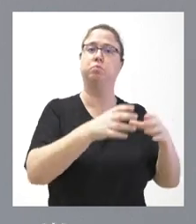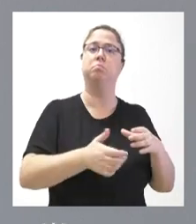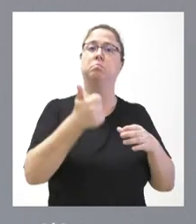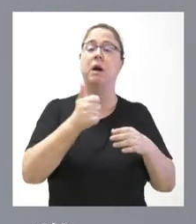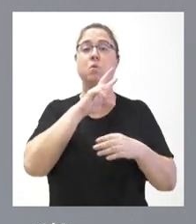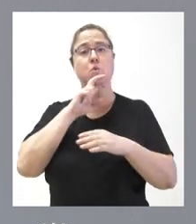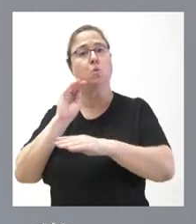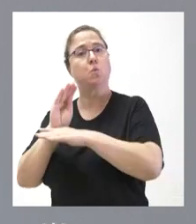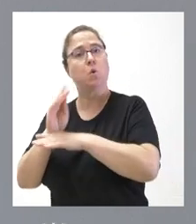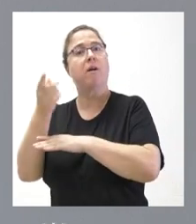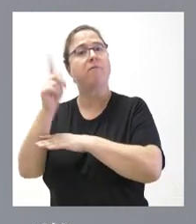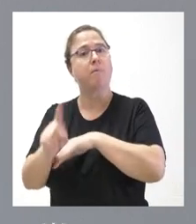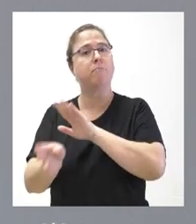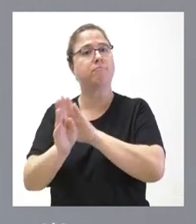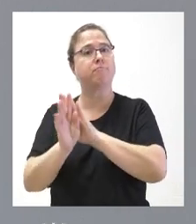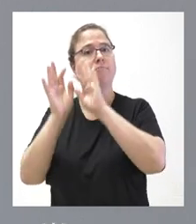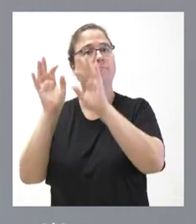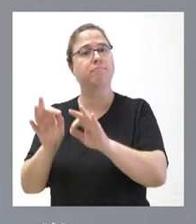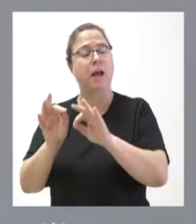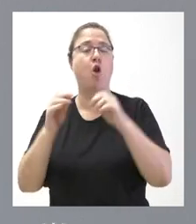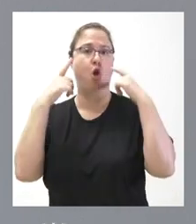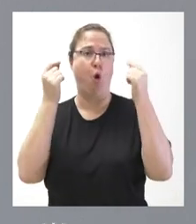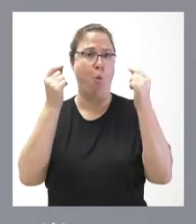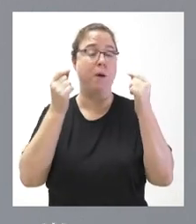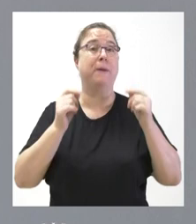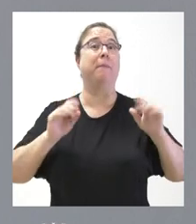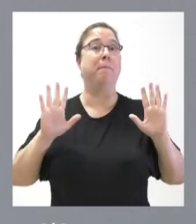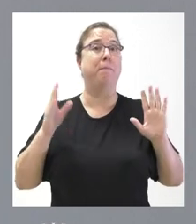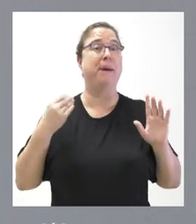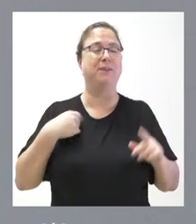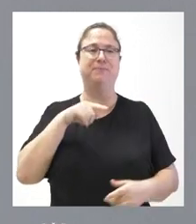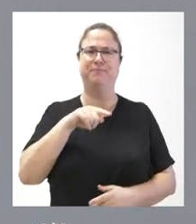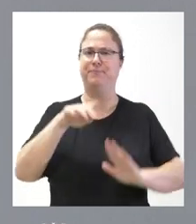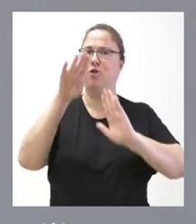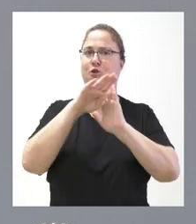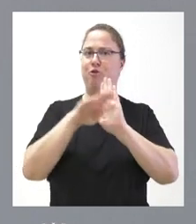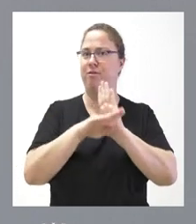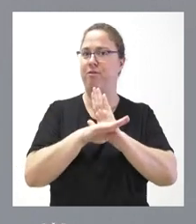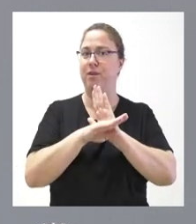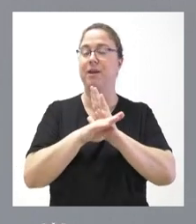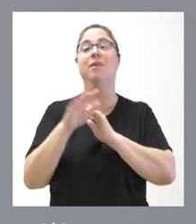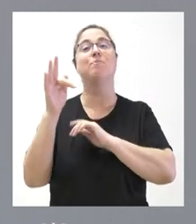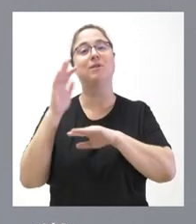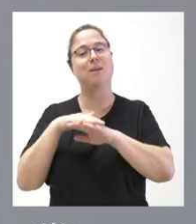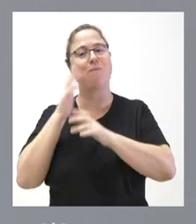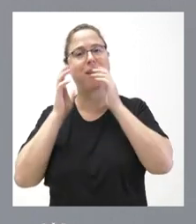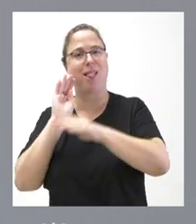garantía de la pervivencia de la especie. Pero, a la vez, habíamos establecido una serie de condiciones que eran favorables para la ganadería extensiva de